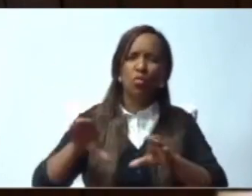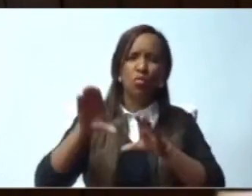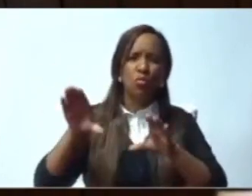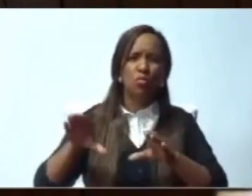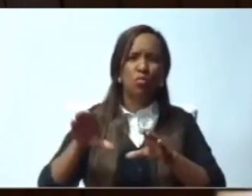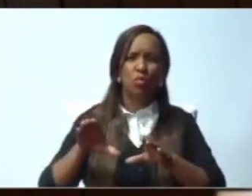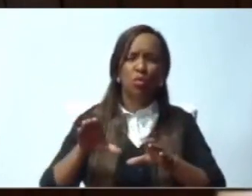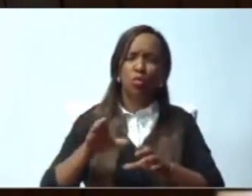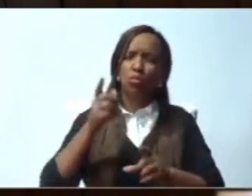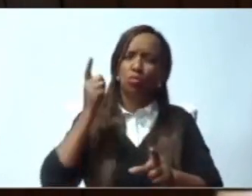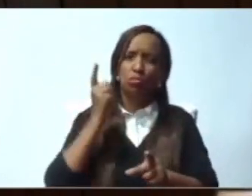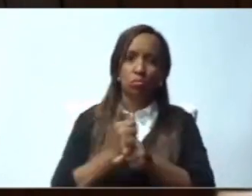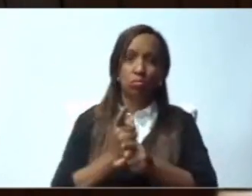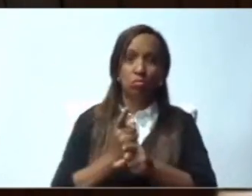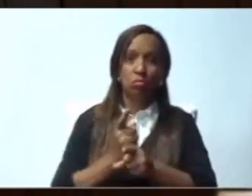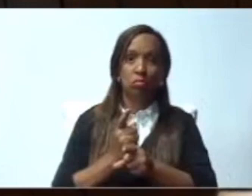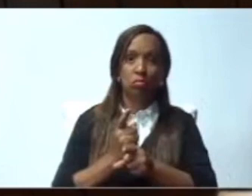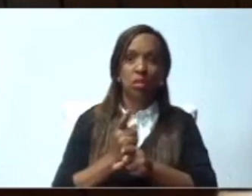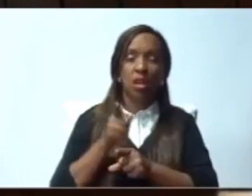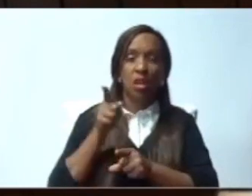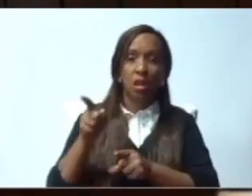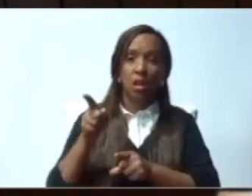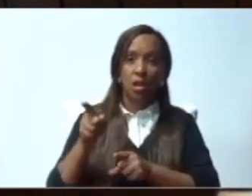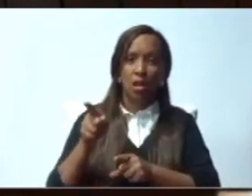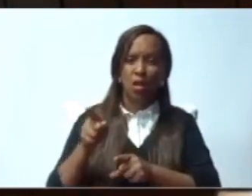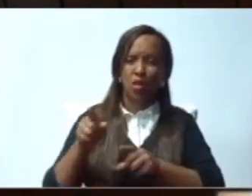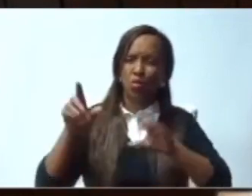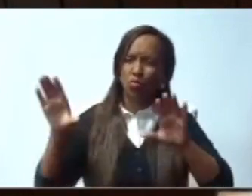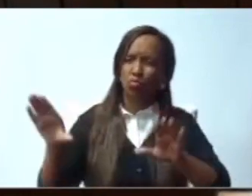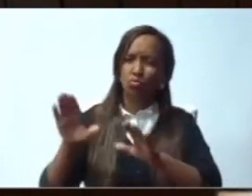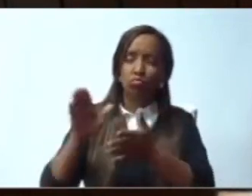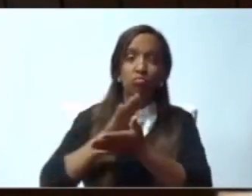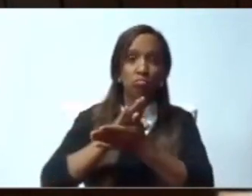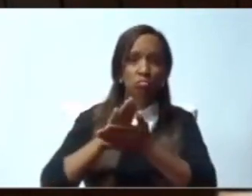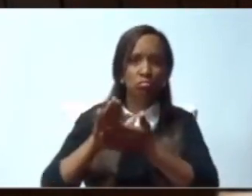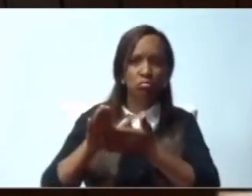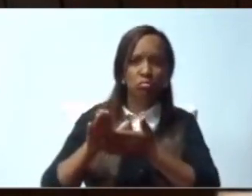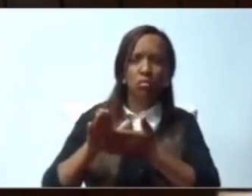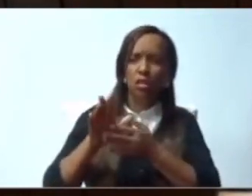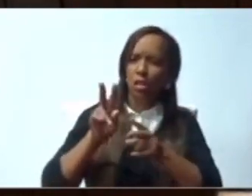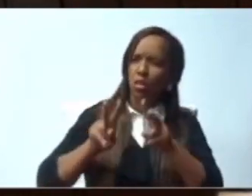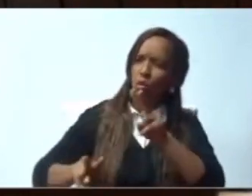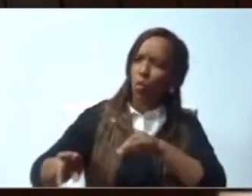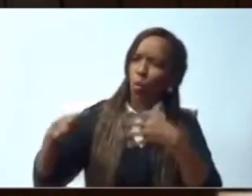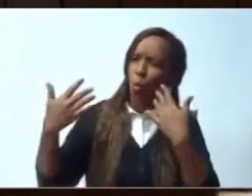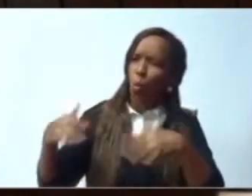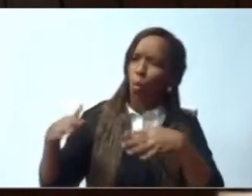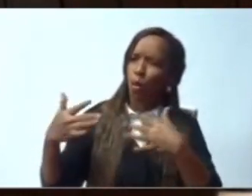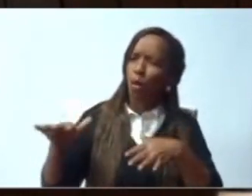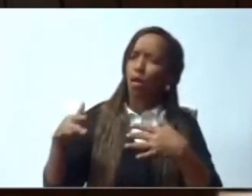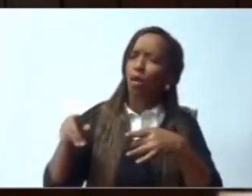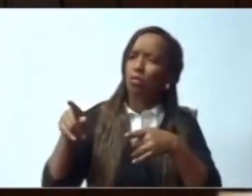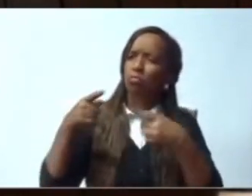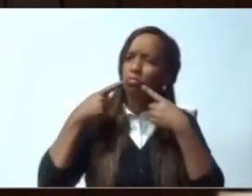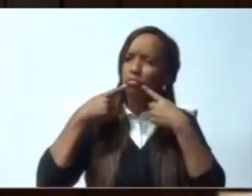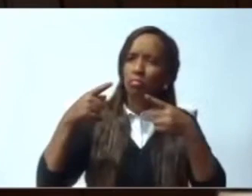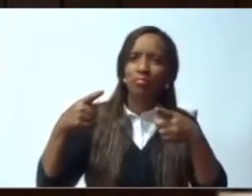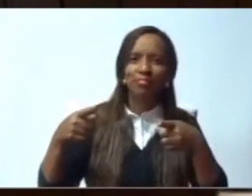extranjeras. La verdad es que hemos tenido, y ellos también lo han tenido, la